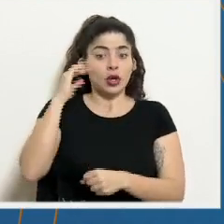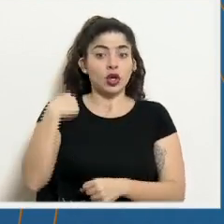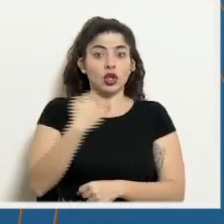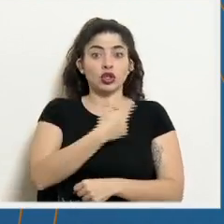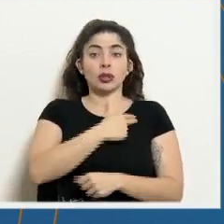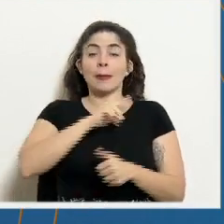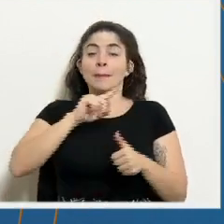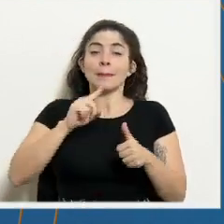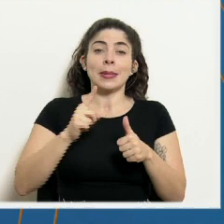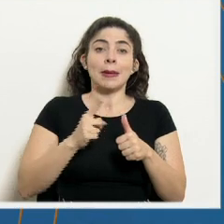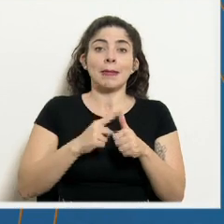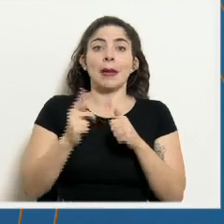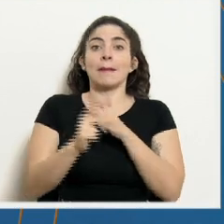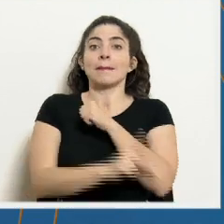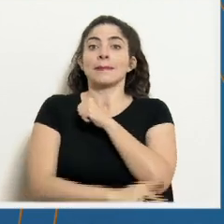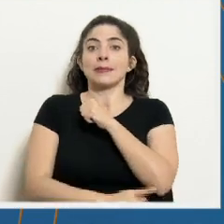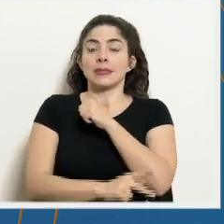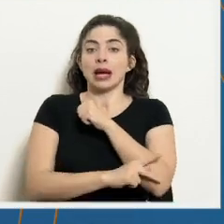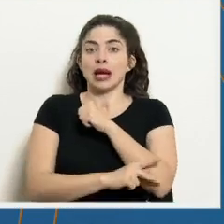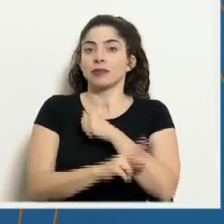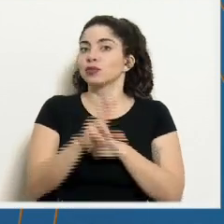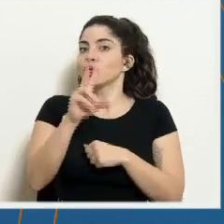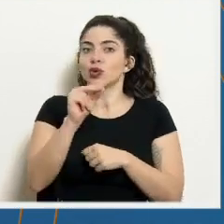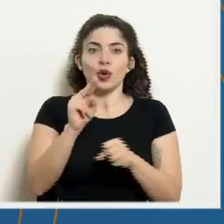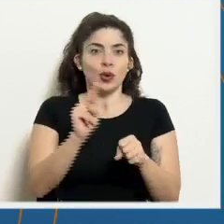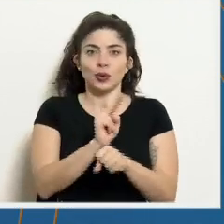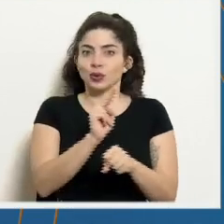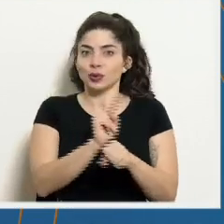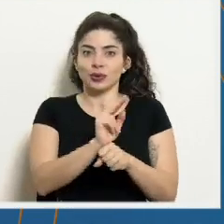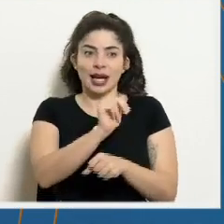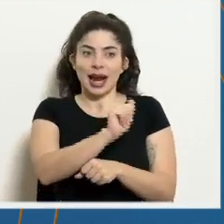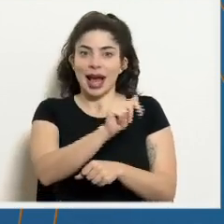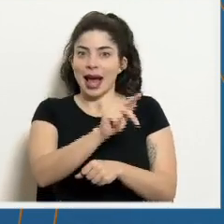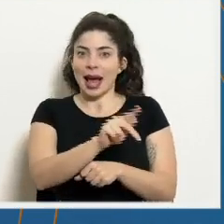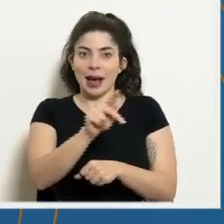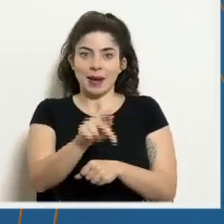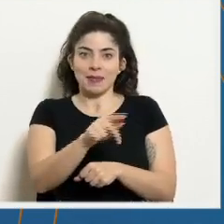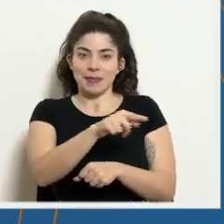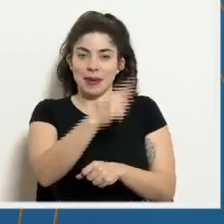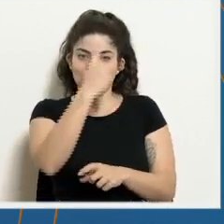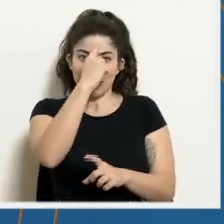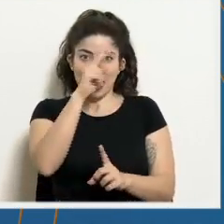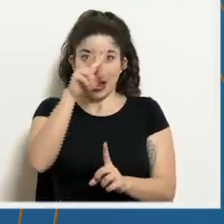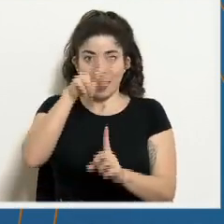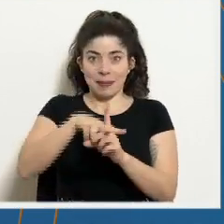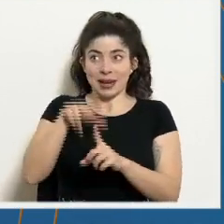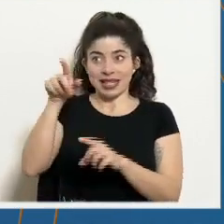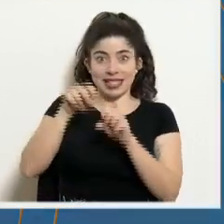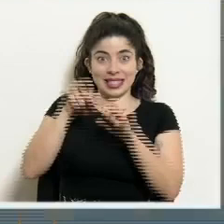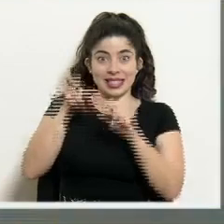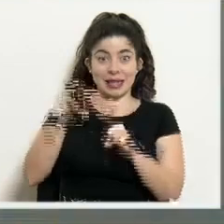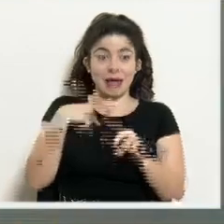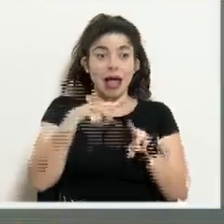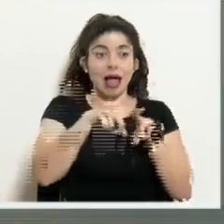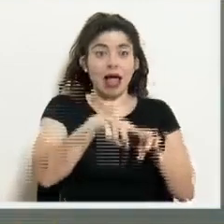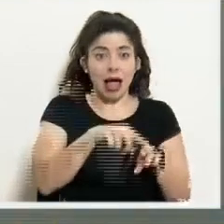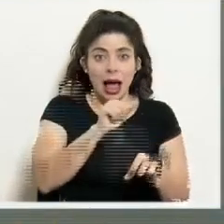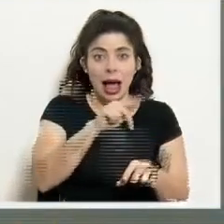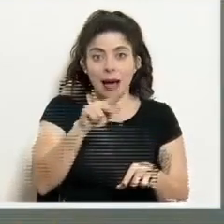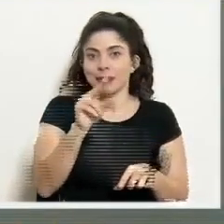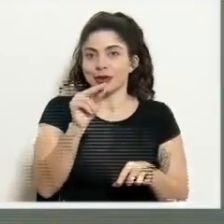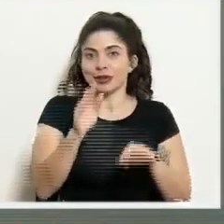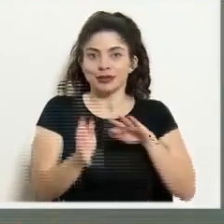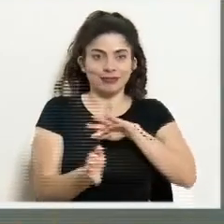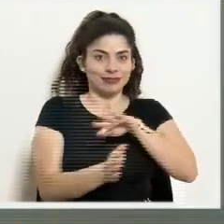primer país en no utilizar una aplicación como tal para la implementación de este sistema. Por lo